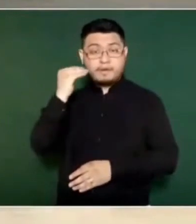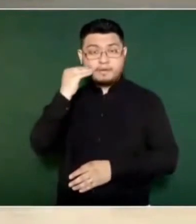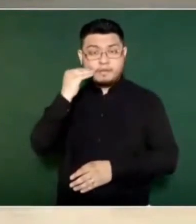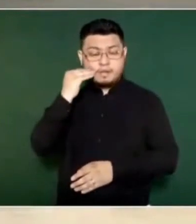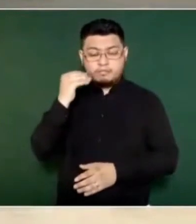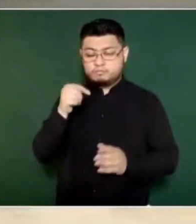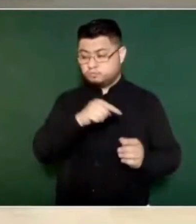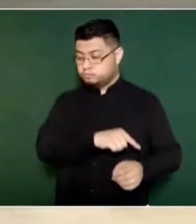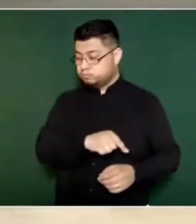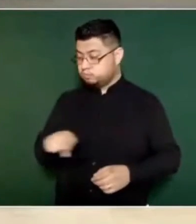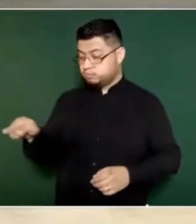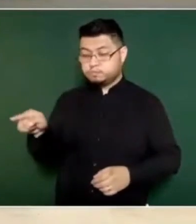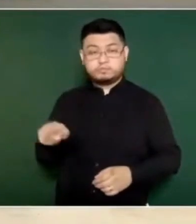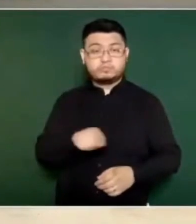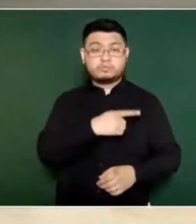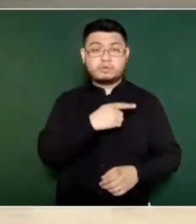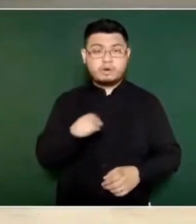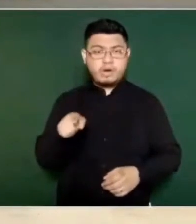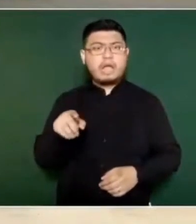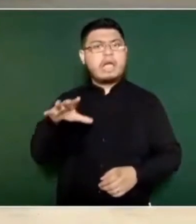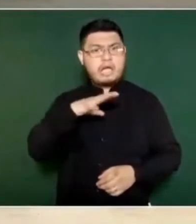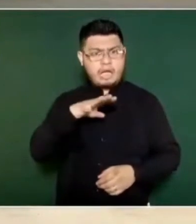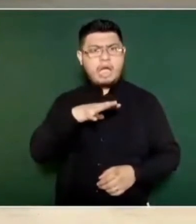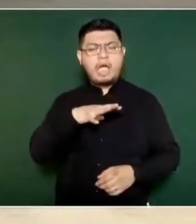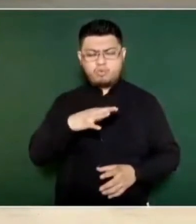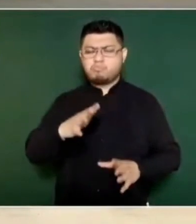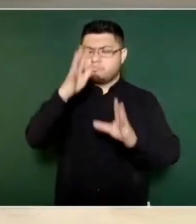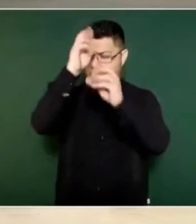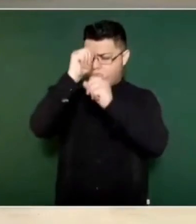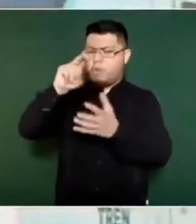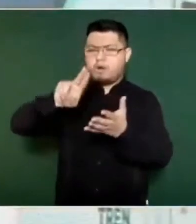un convenio de mantenimiento ya.